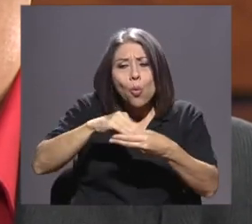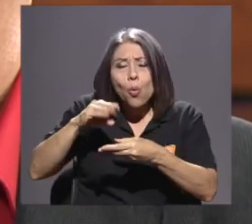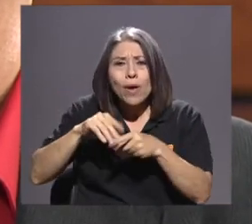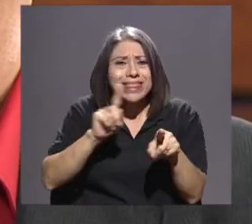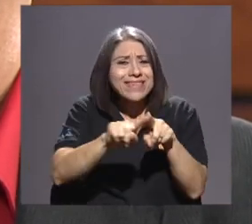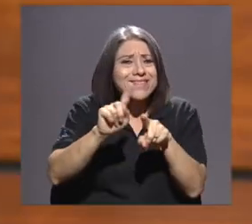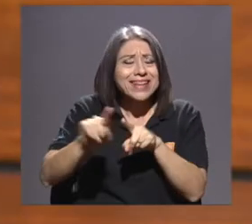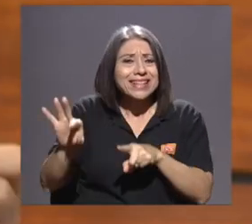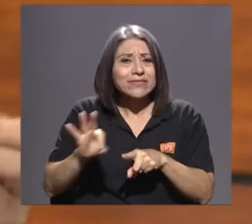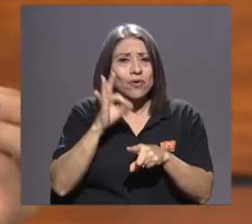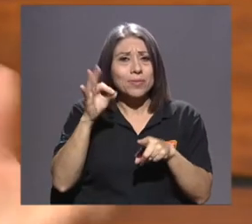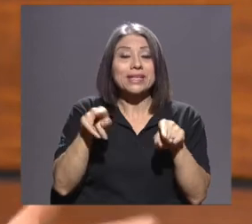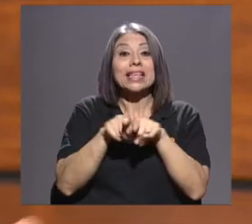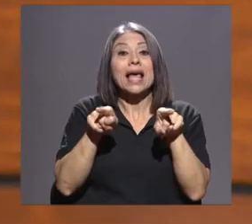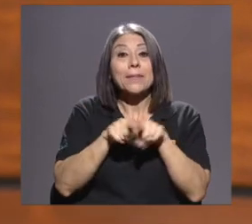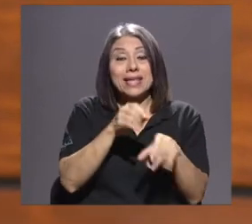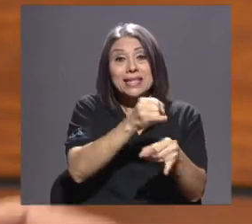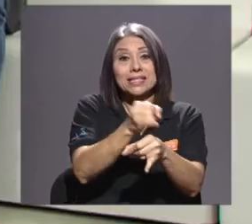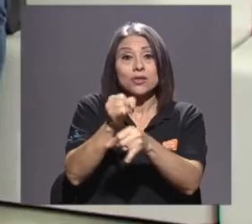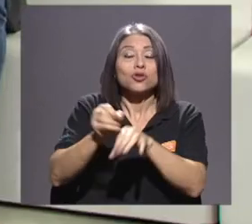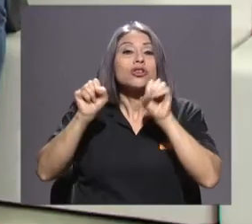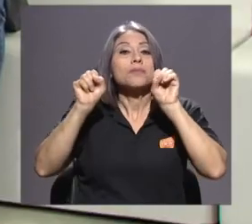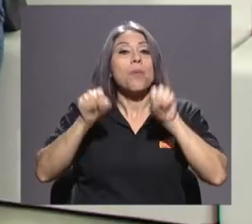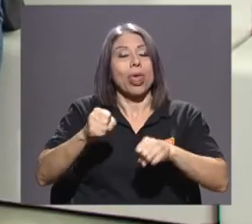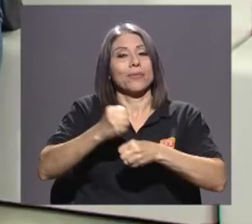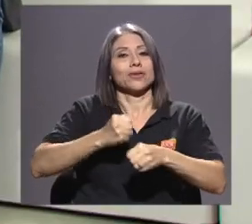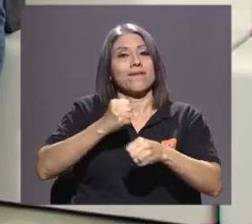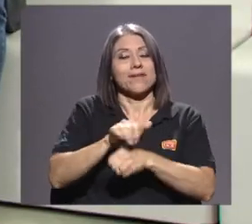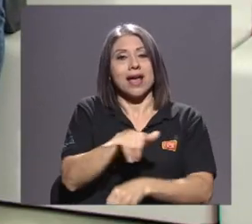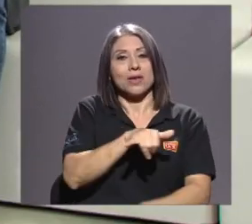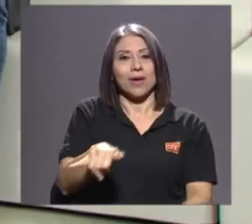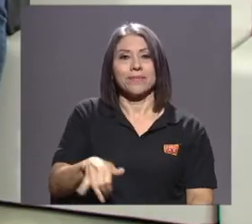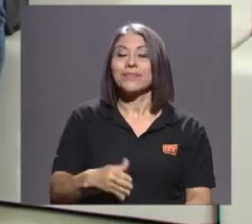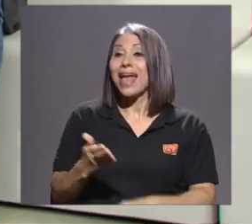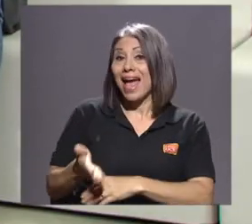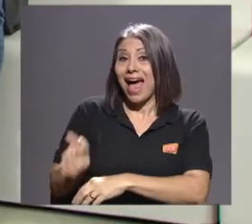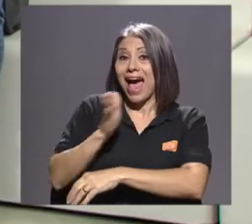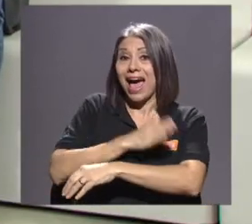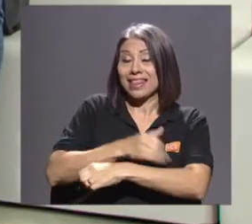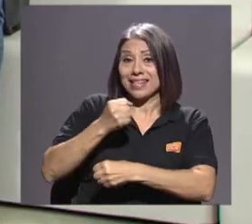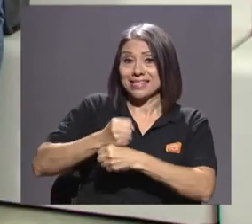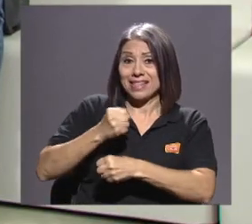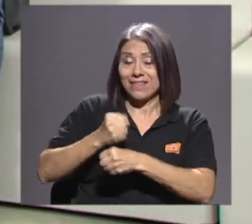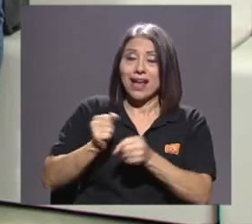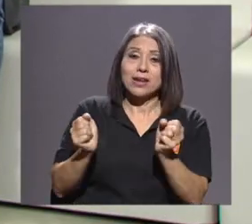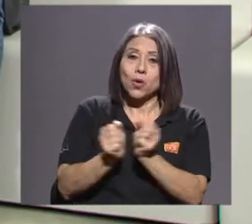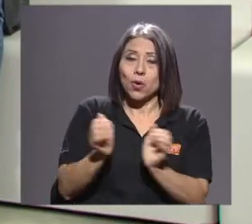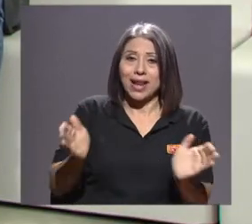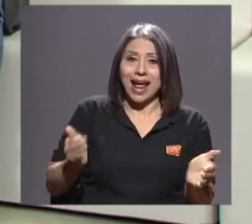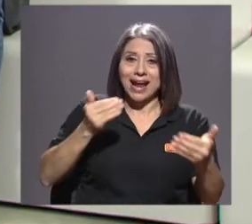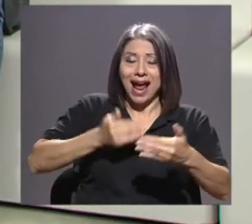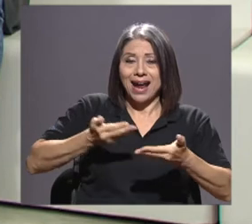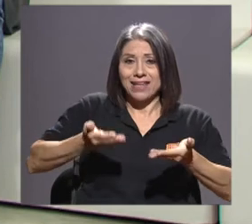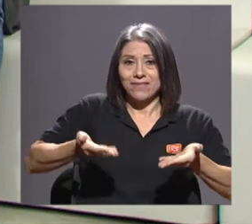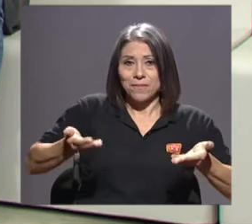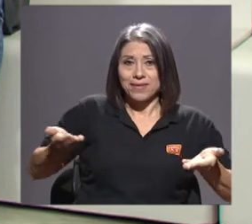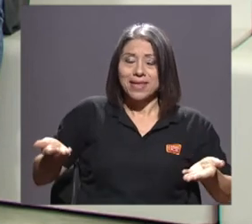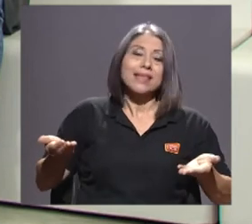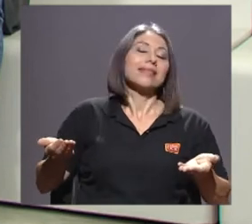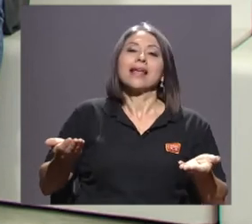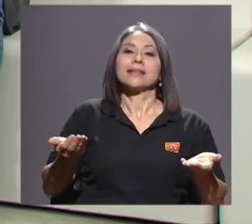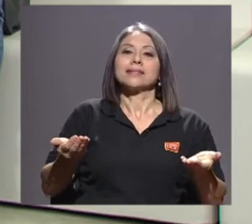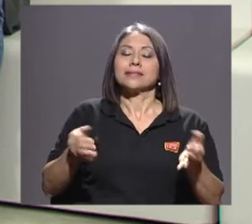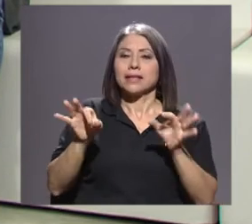la multiplicación desde las instituciones. Antes de entrar en la caja de herramientas, que me parece que es